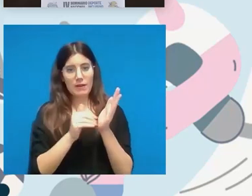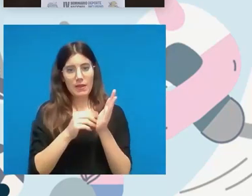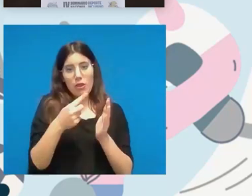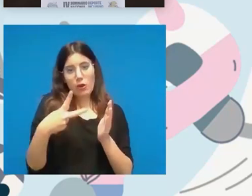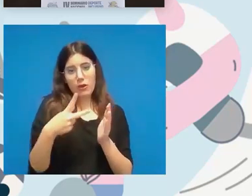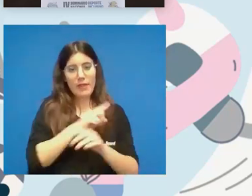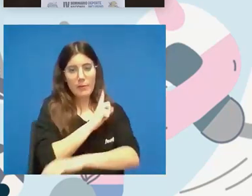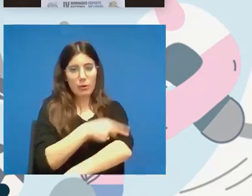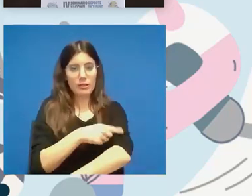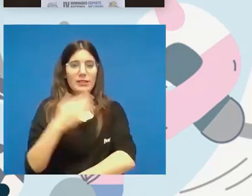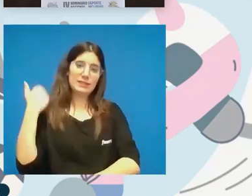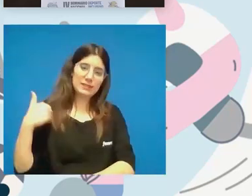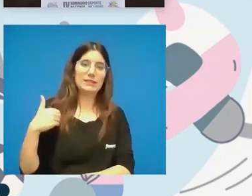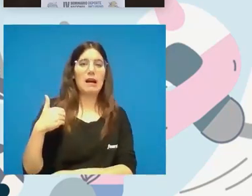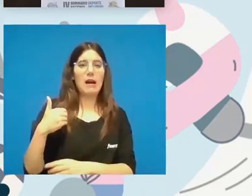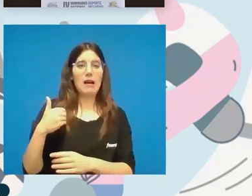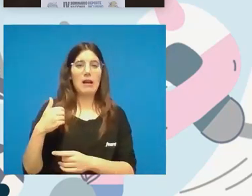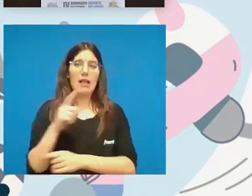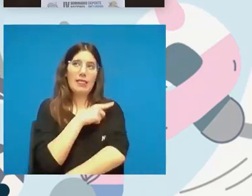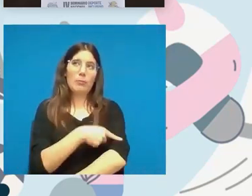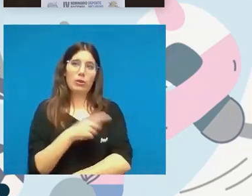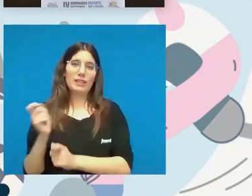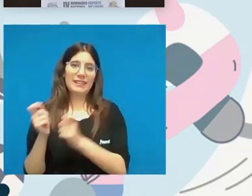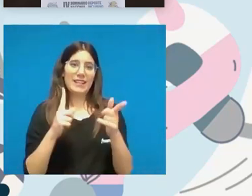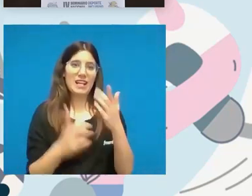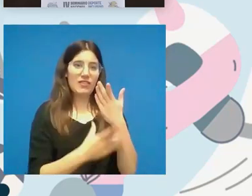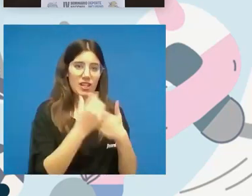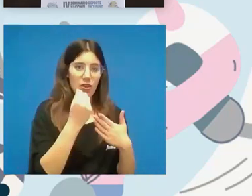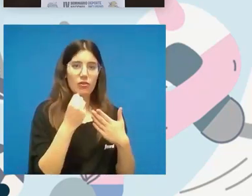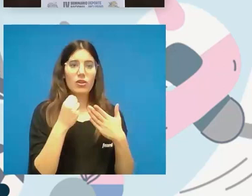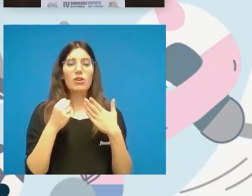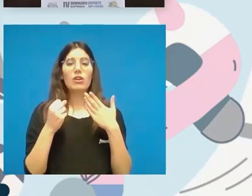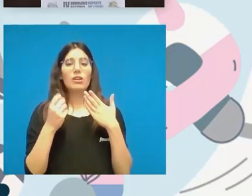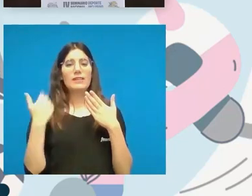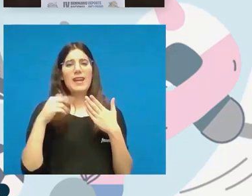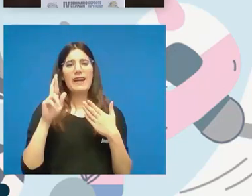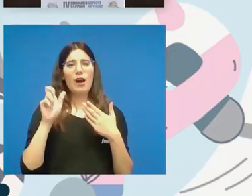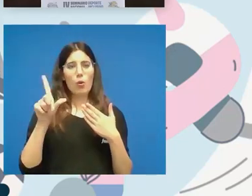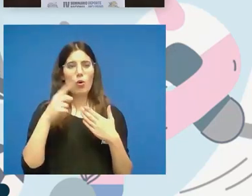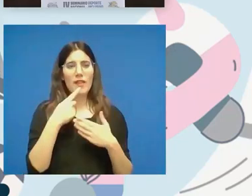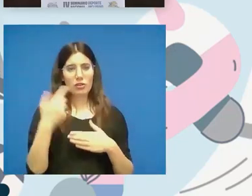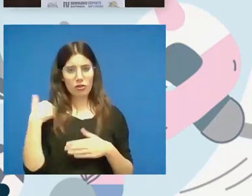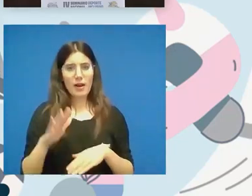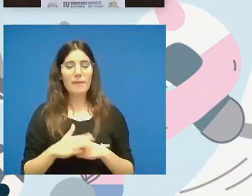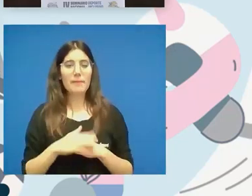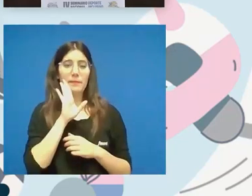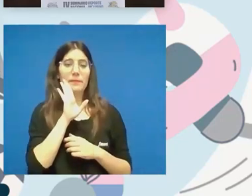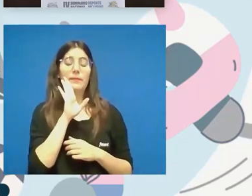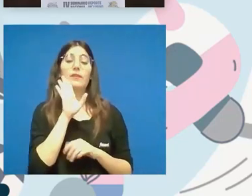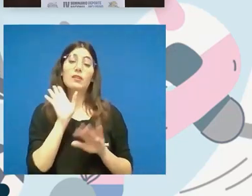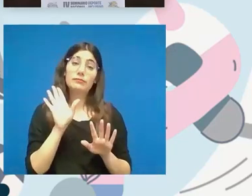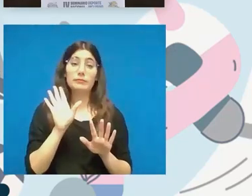deportes que ya tienen el deporte transferido eso ya lo han comentado Raúl en este caso pero sí que hay